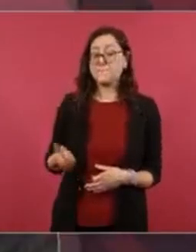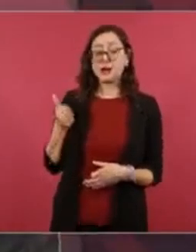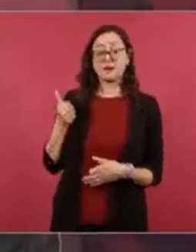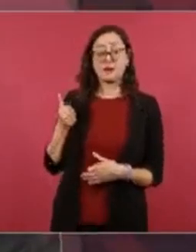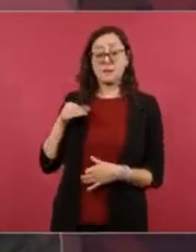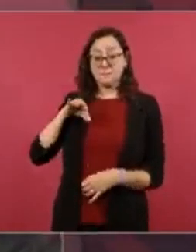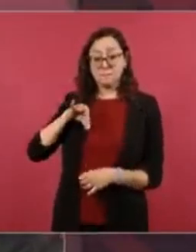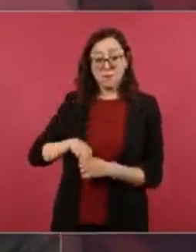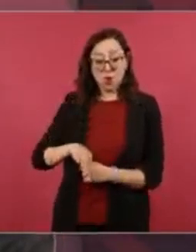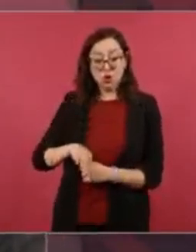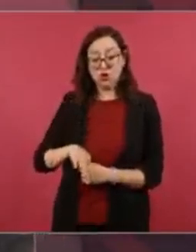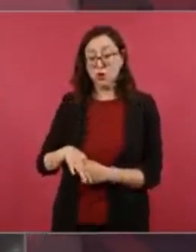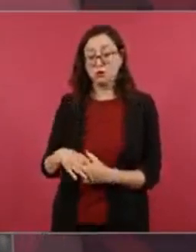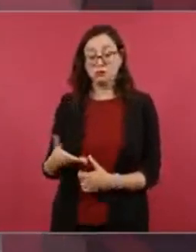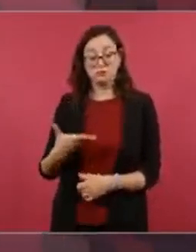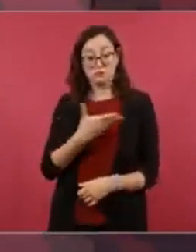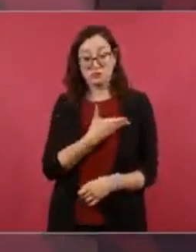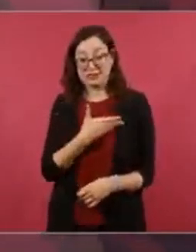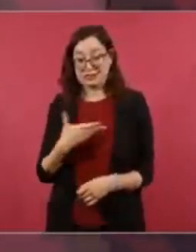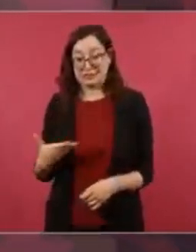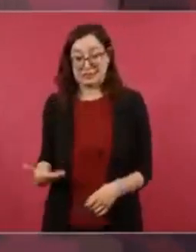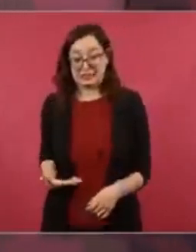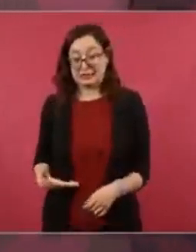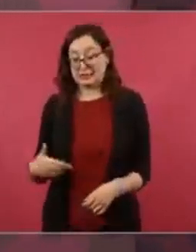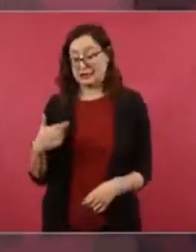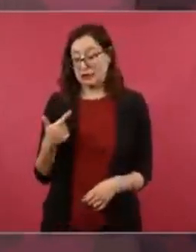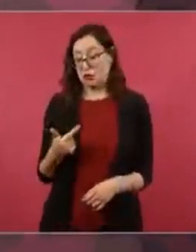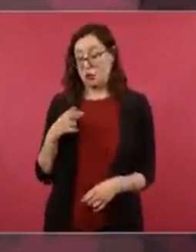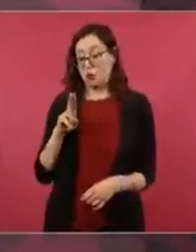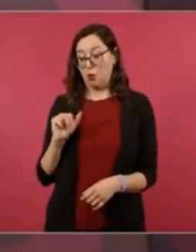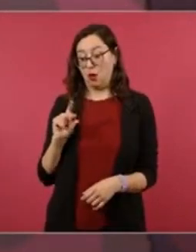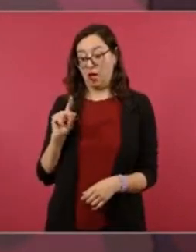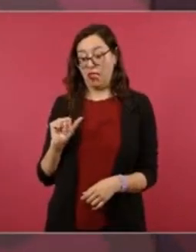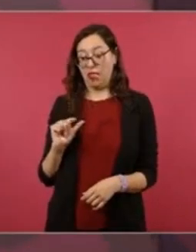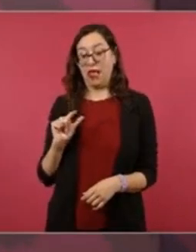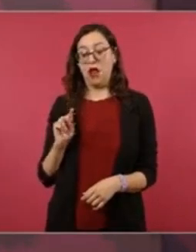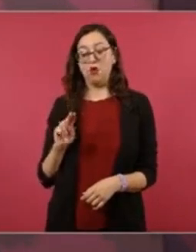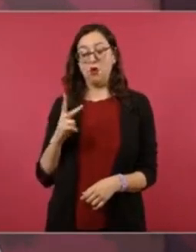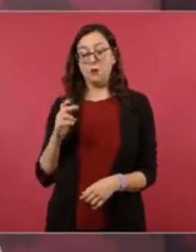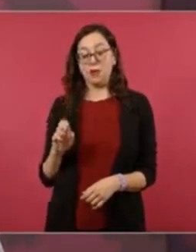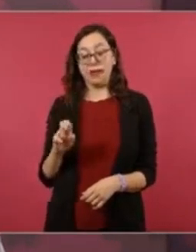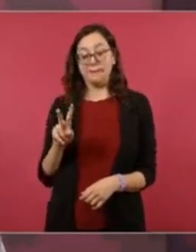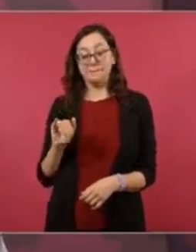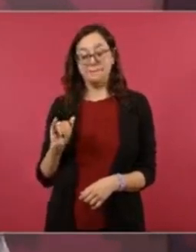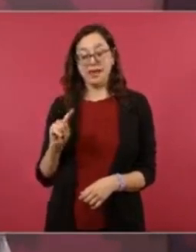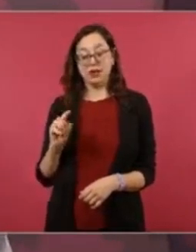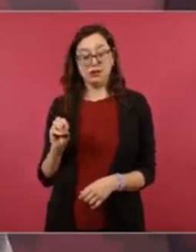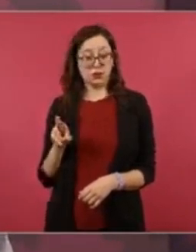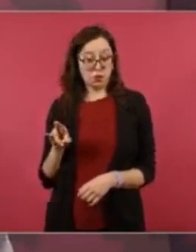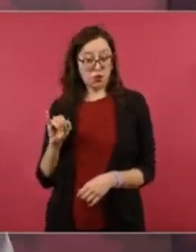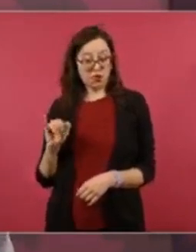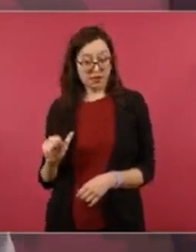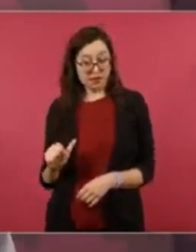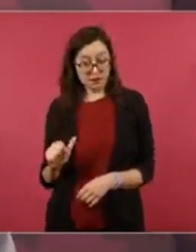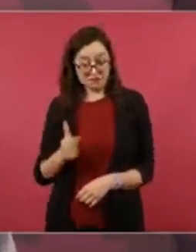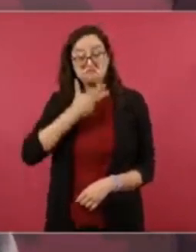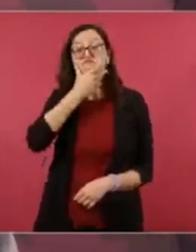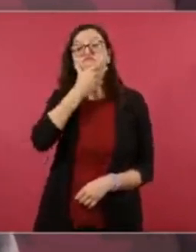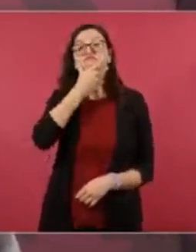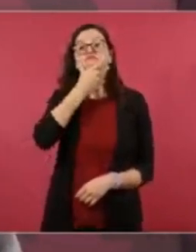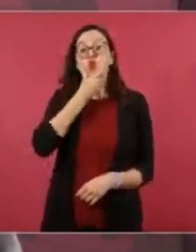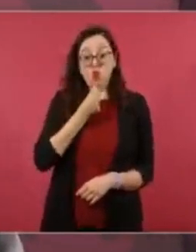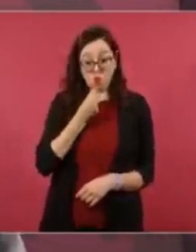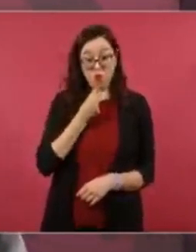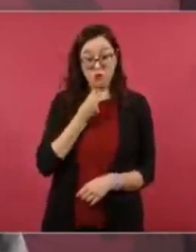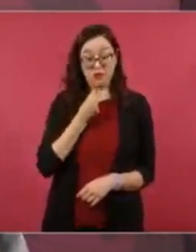primer presidente de México, Guadalupe Victoria, que fue